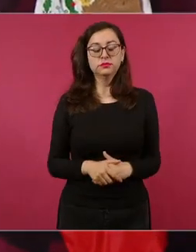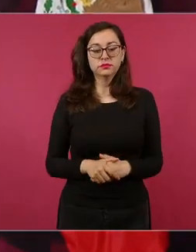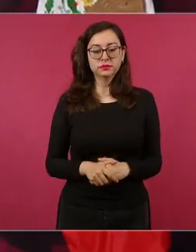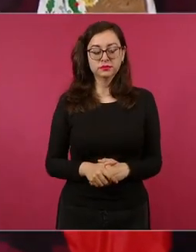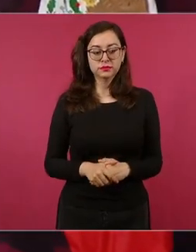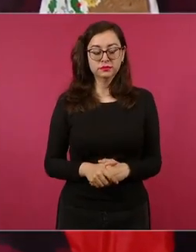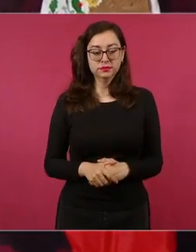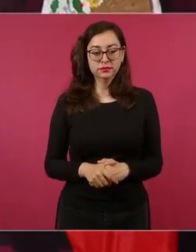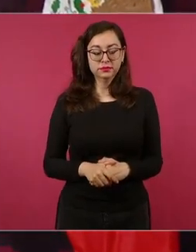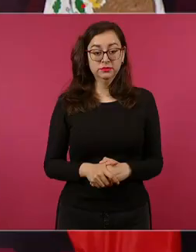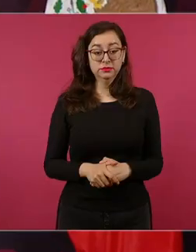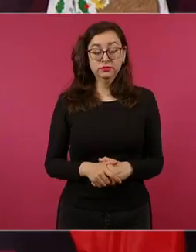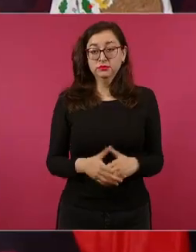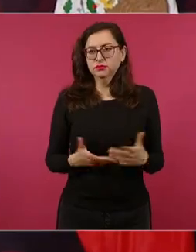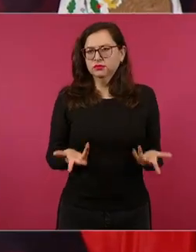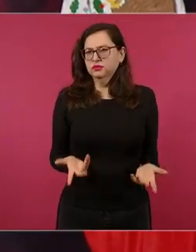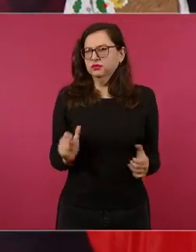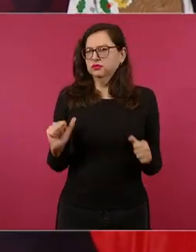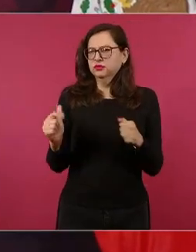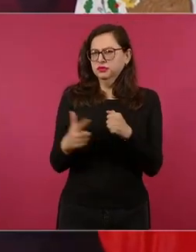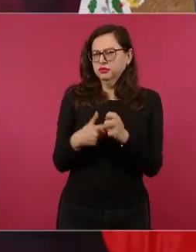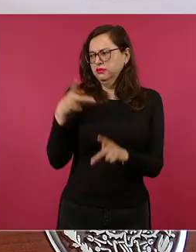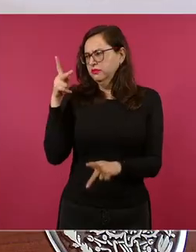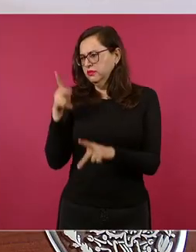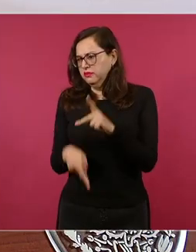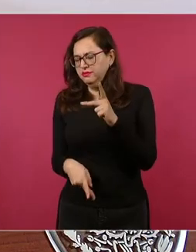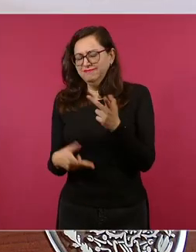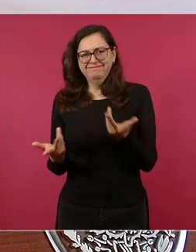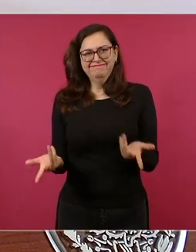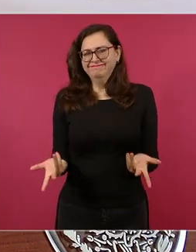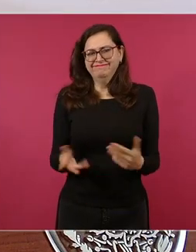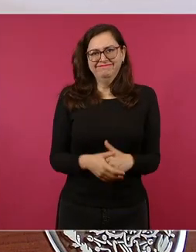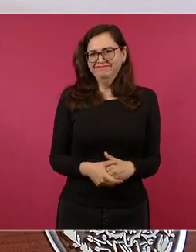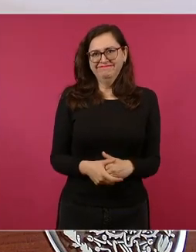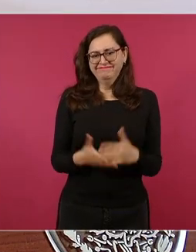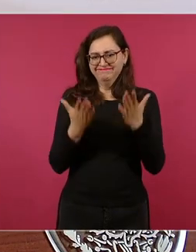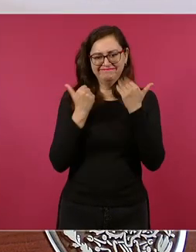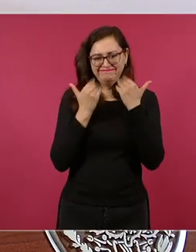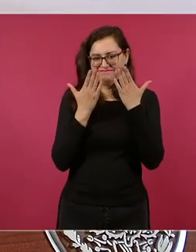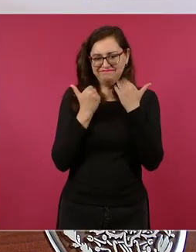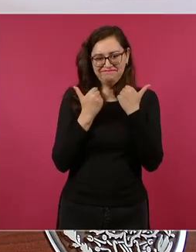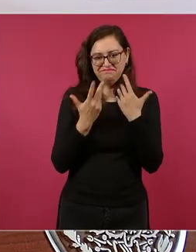sobre pendientes la verdad no van a quedar pendientes